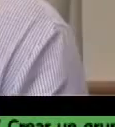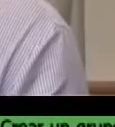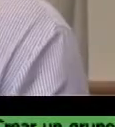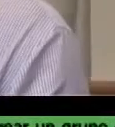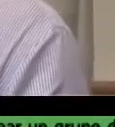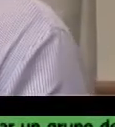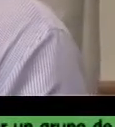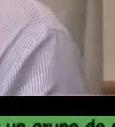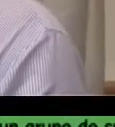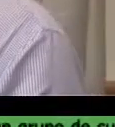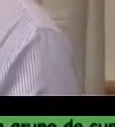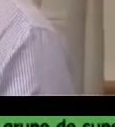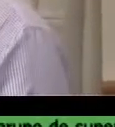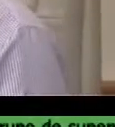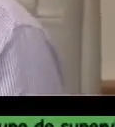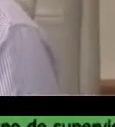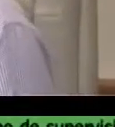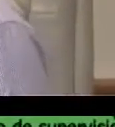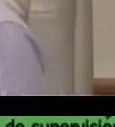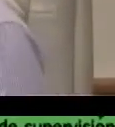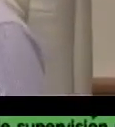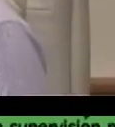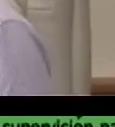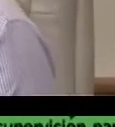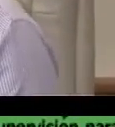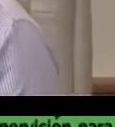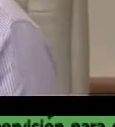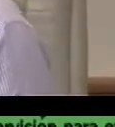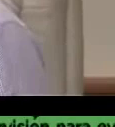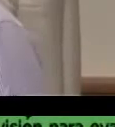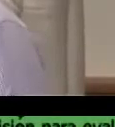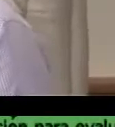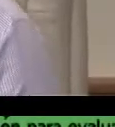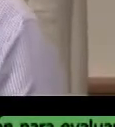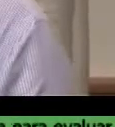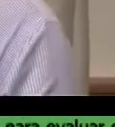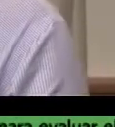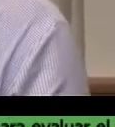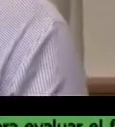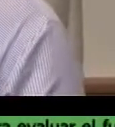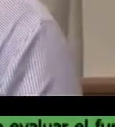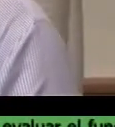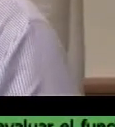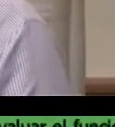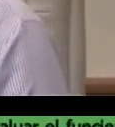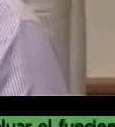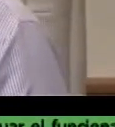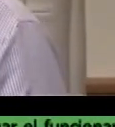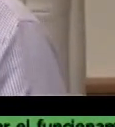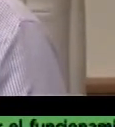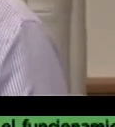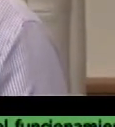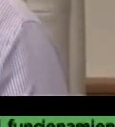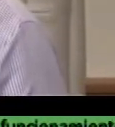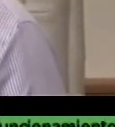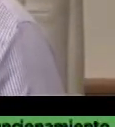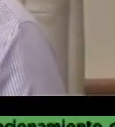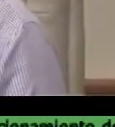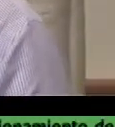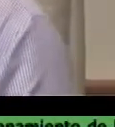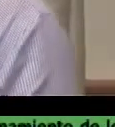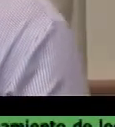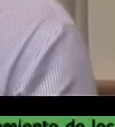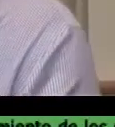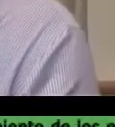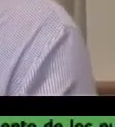cooperación y la solidaridad esa es la vacuna de este tiempo y es la vacuna de este momento y es que nos puede conducir al